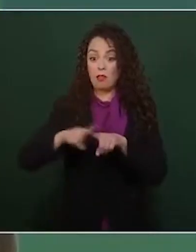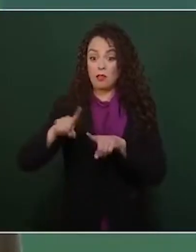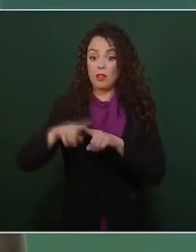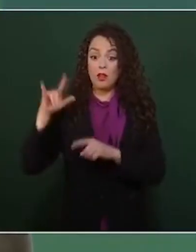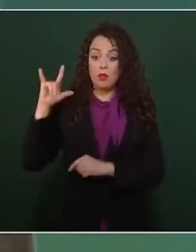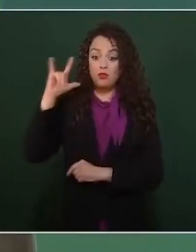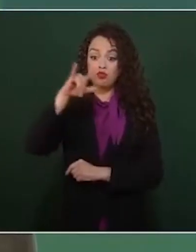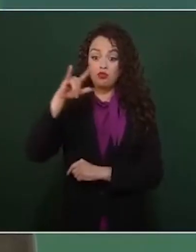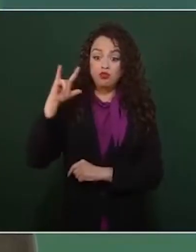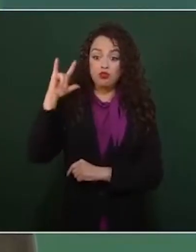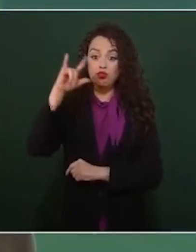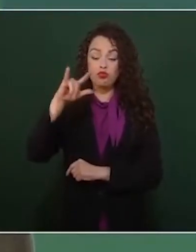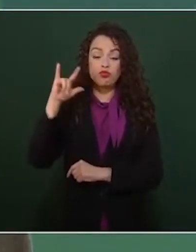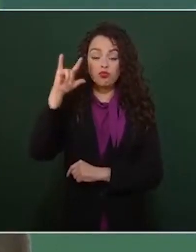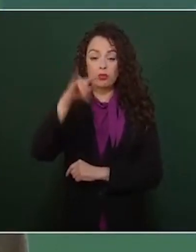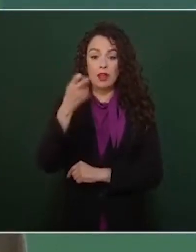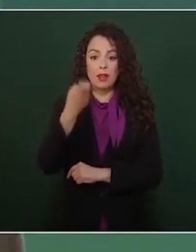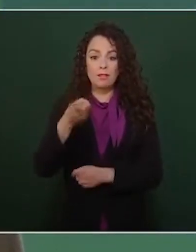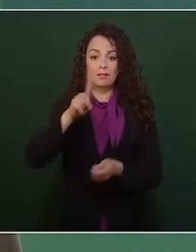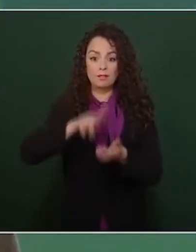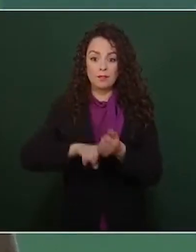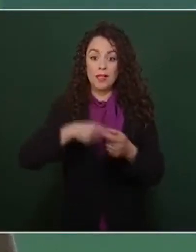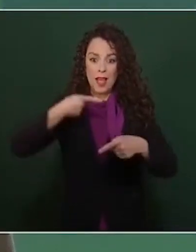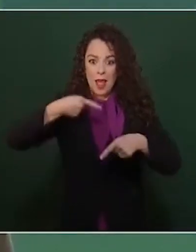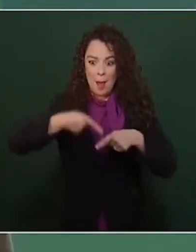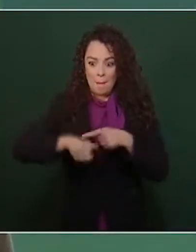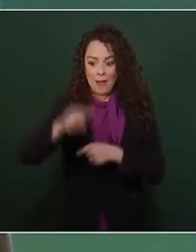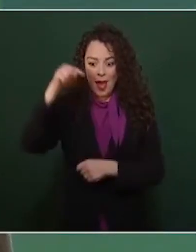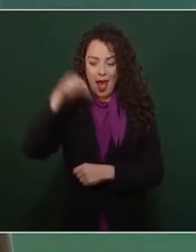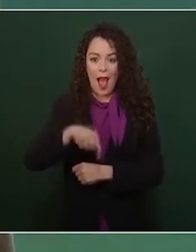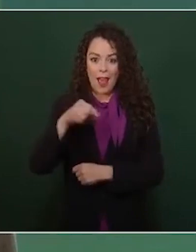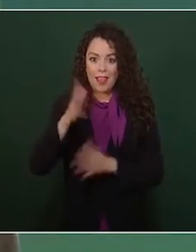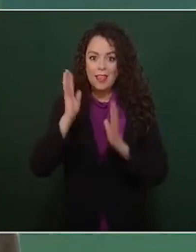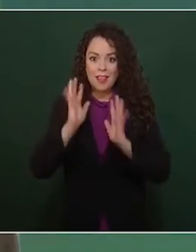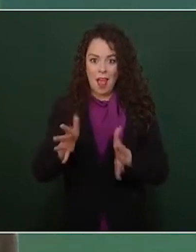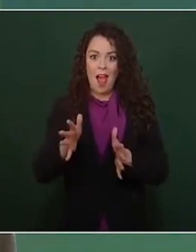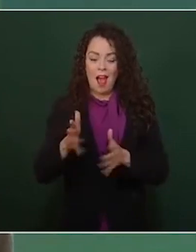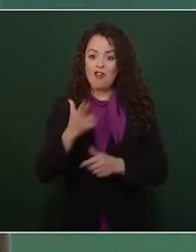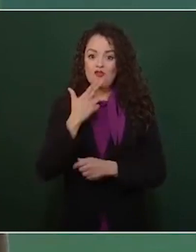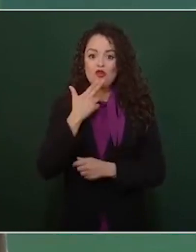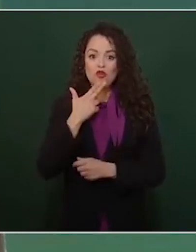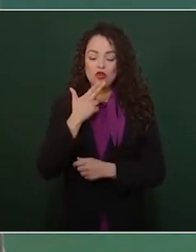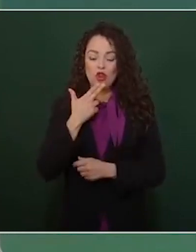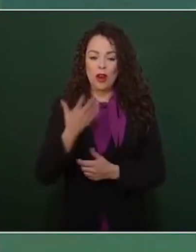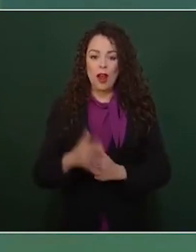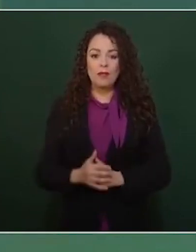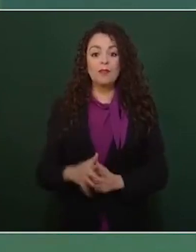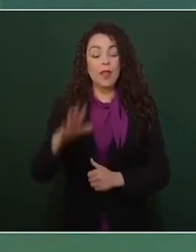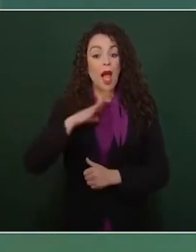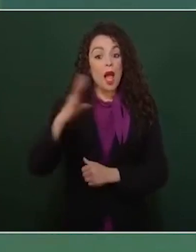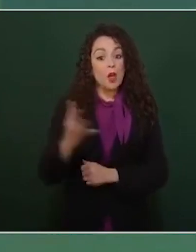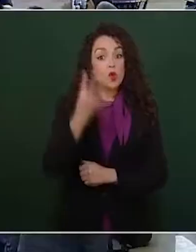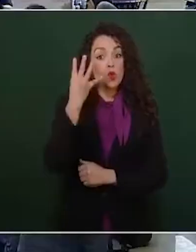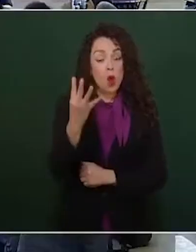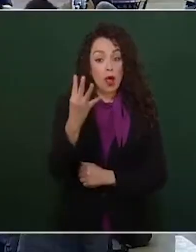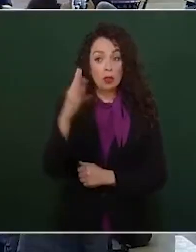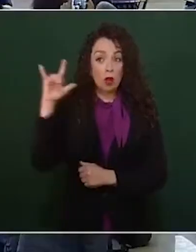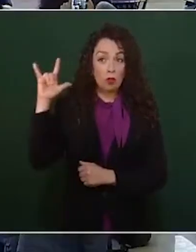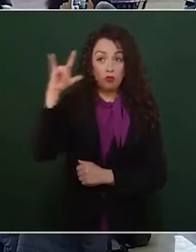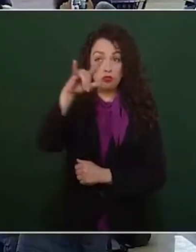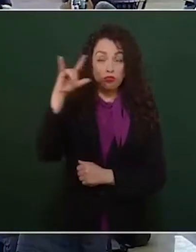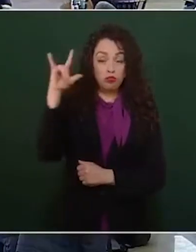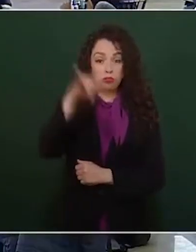inicio de la actividad aquí en el aeropuerto. Tendremos cuatro vuelos de Aeroméxico,